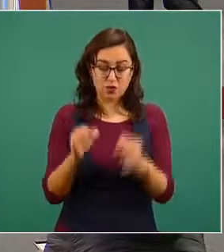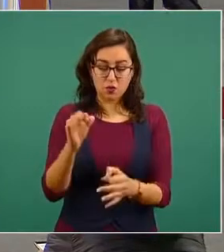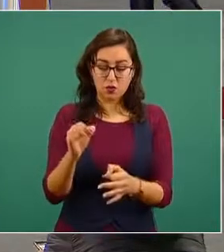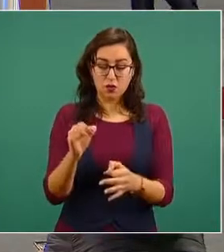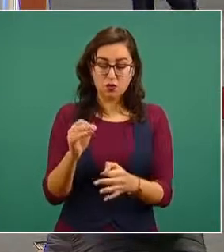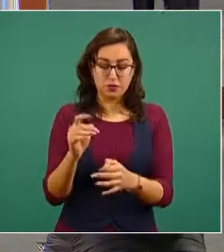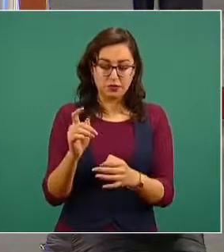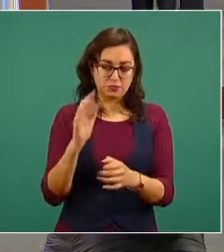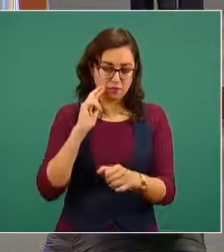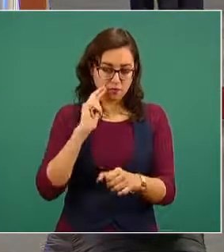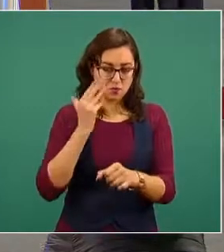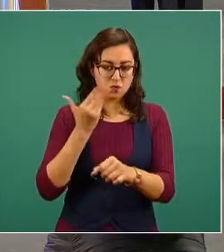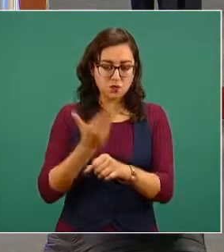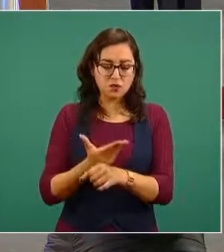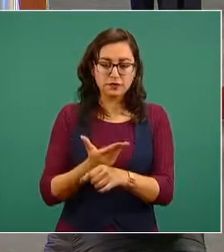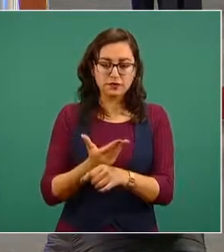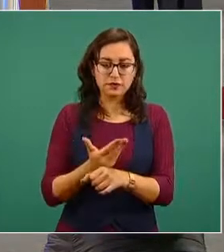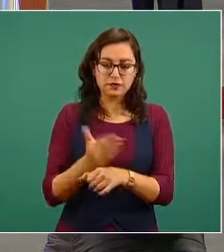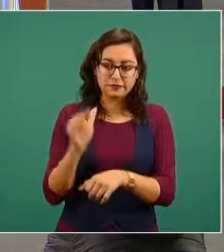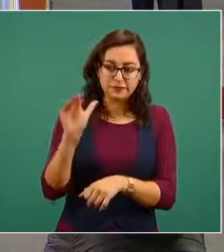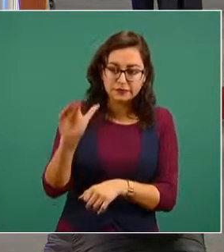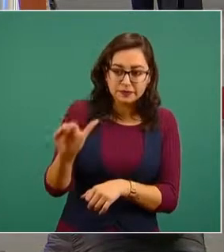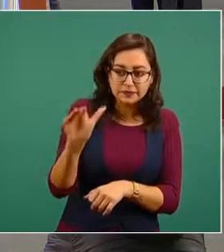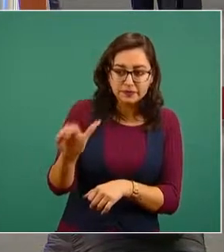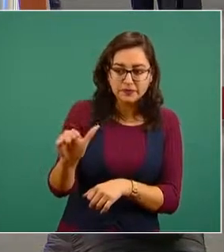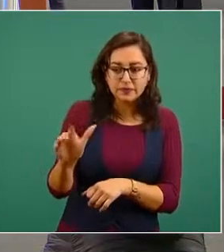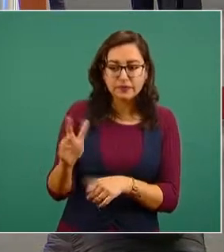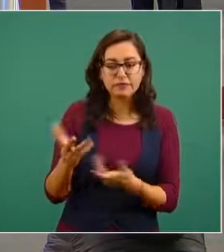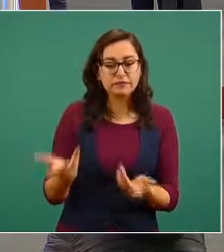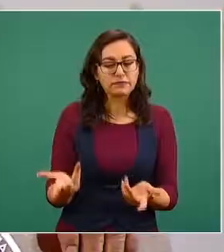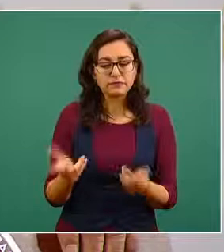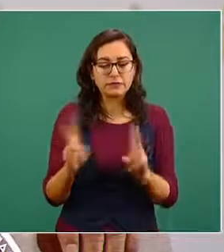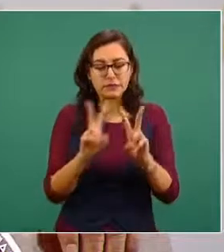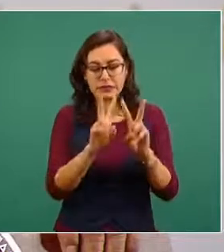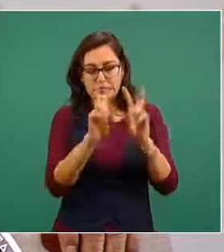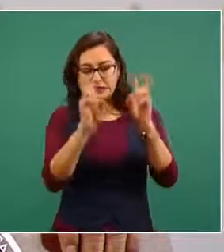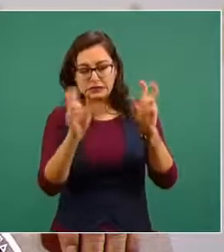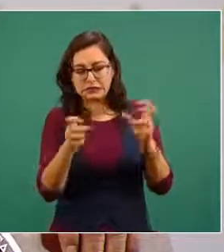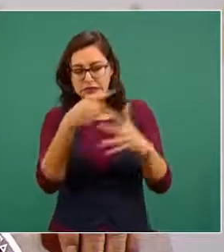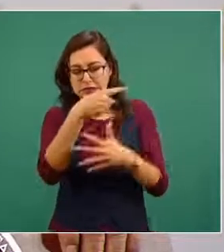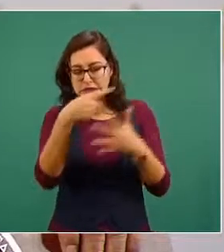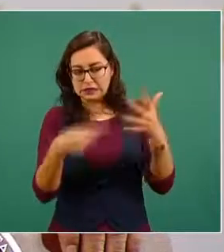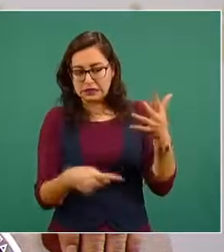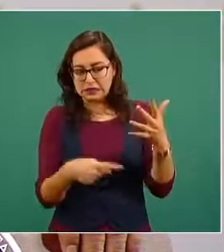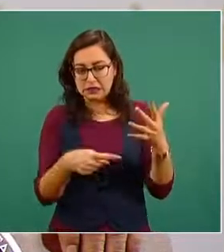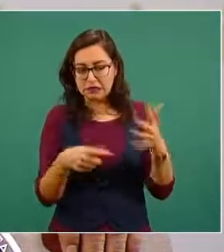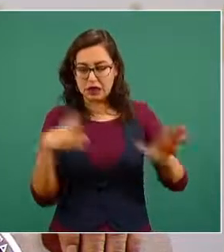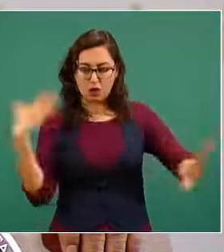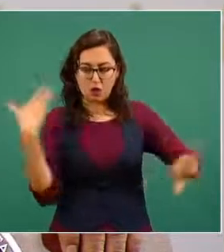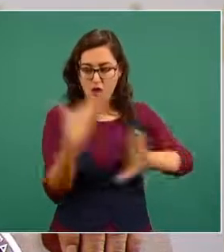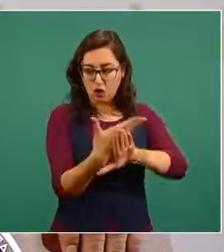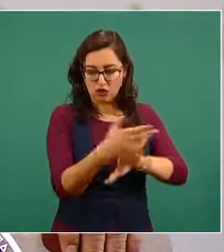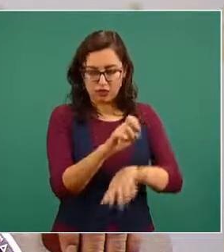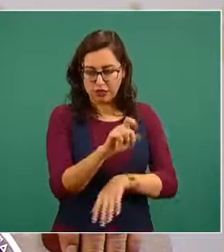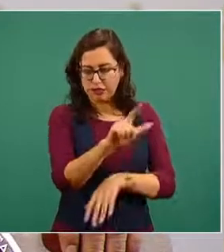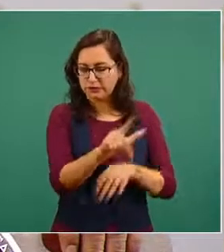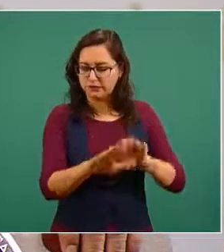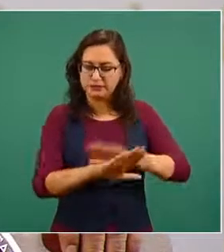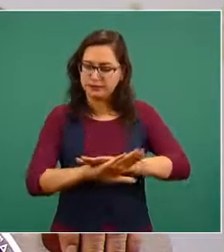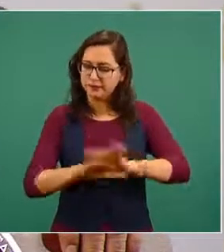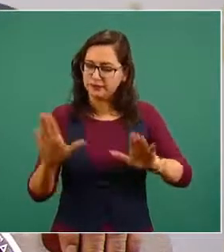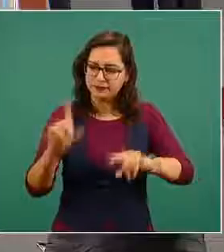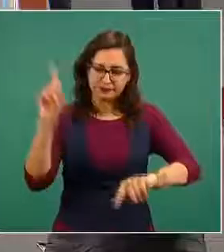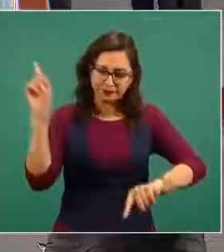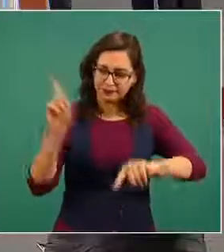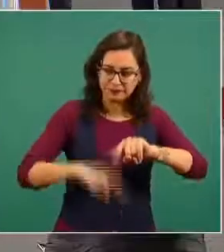en ese país que desestimara los cargos en contra de dicha persona y